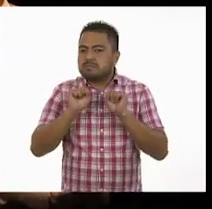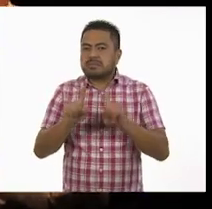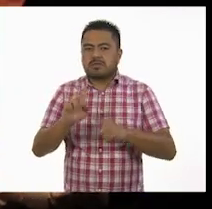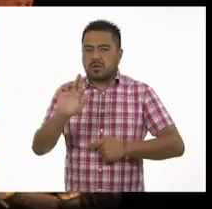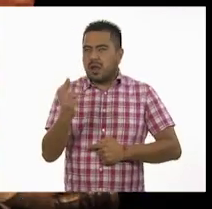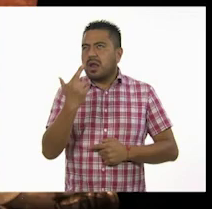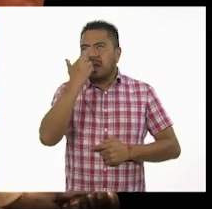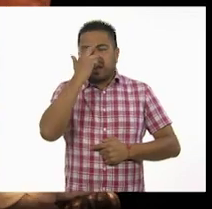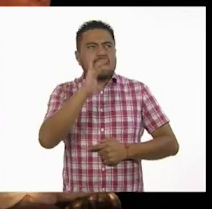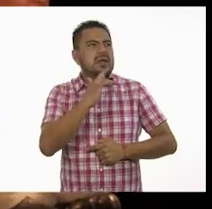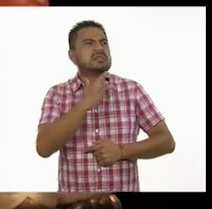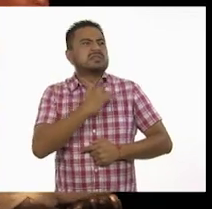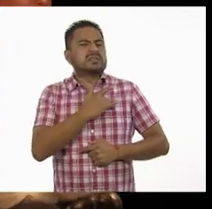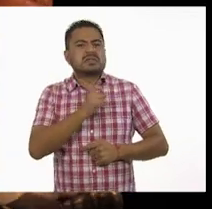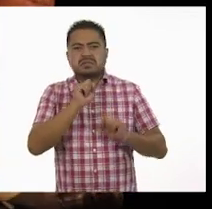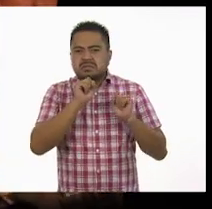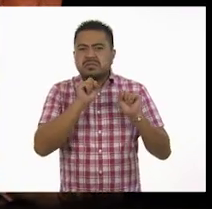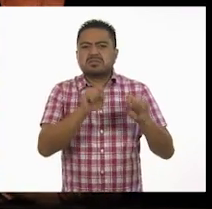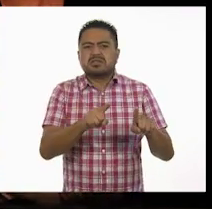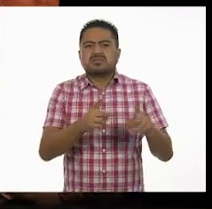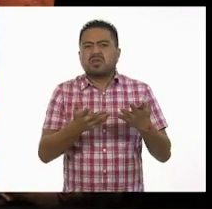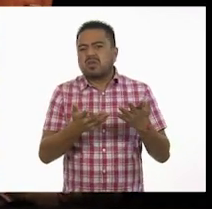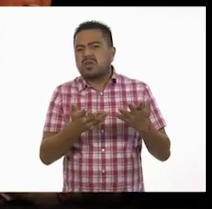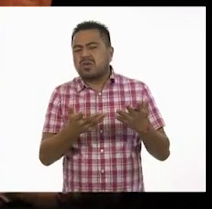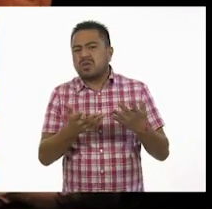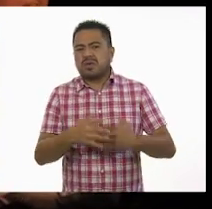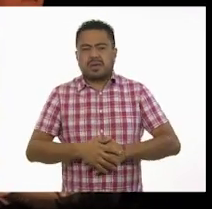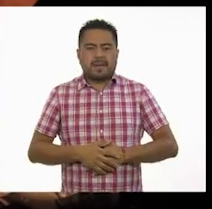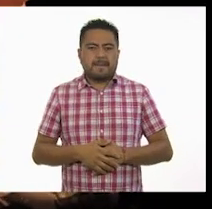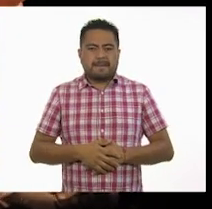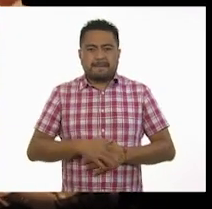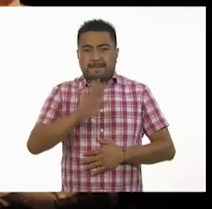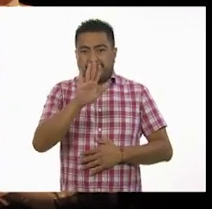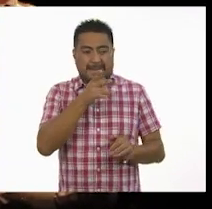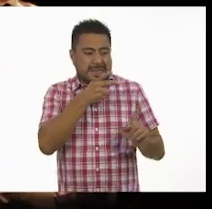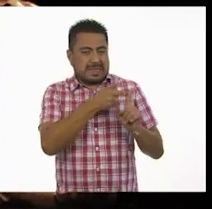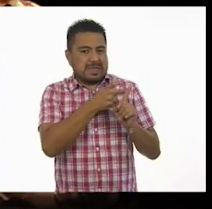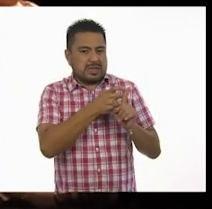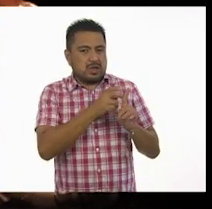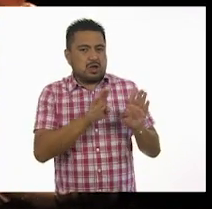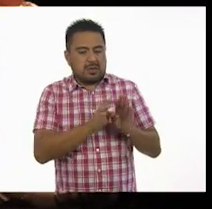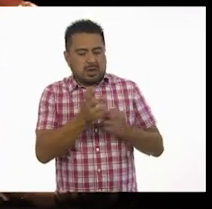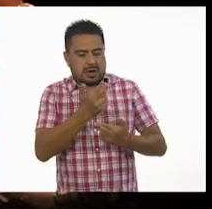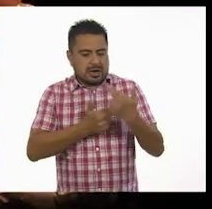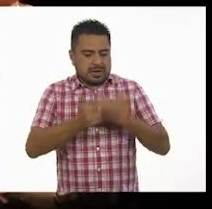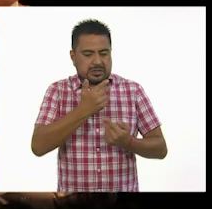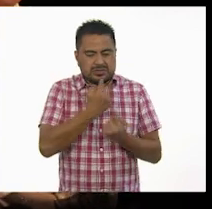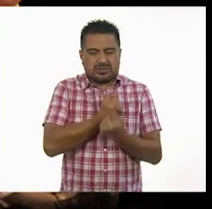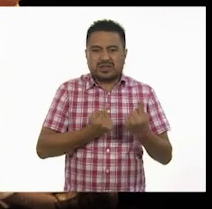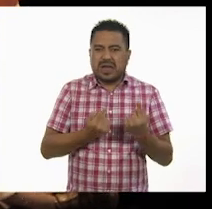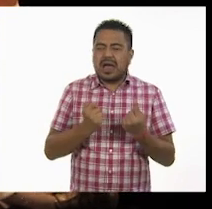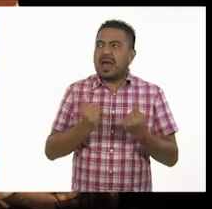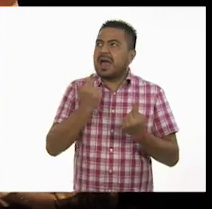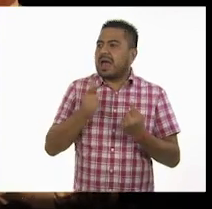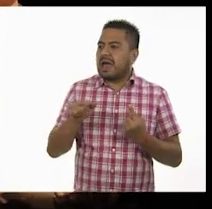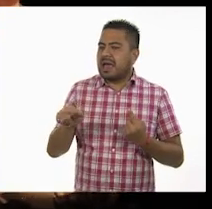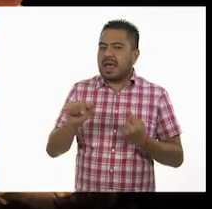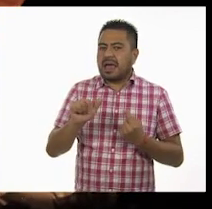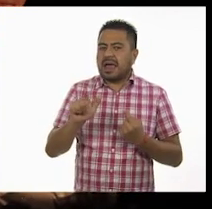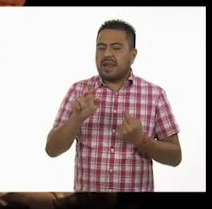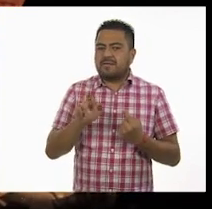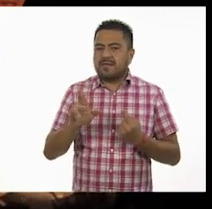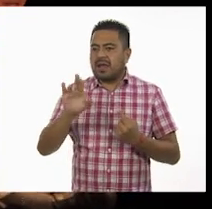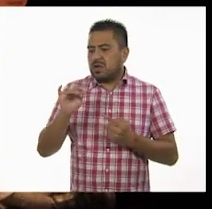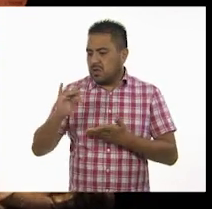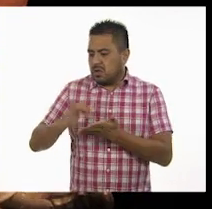recuerdos, lo mismo de... Este es volver al niño. Algo que Álvaro me apoyó